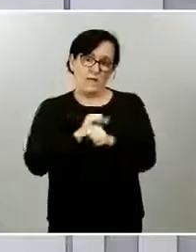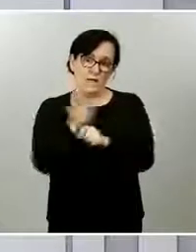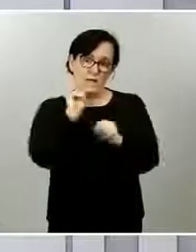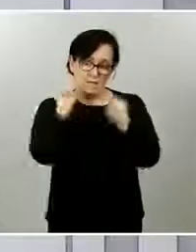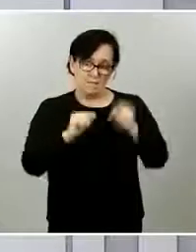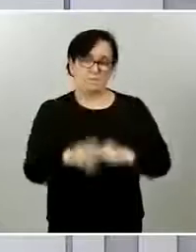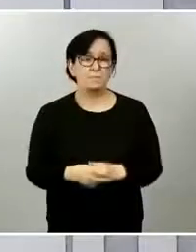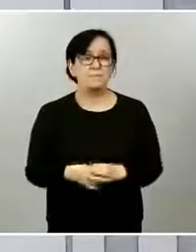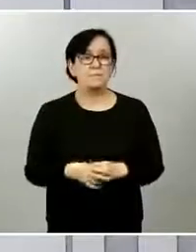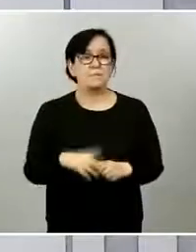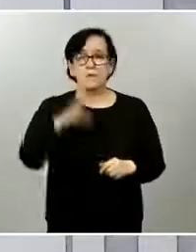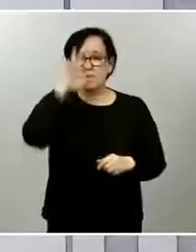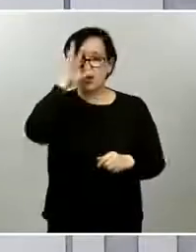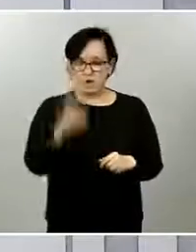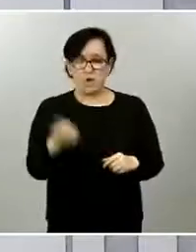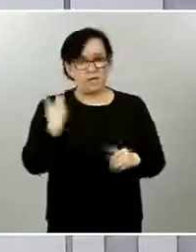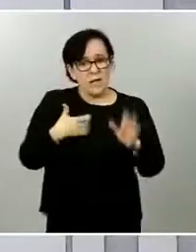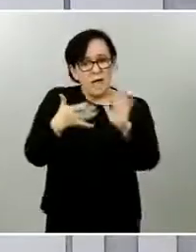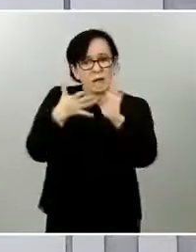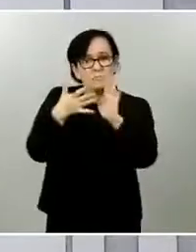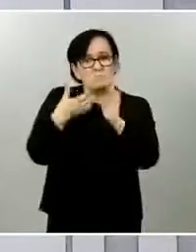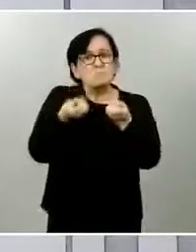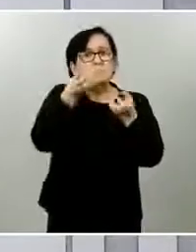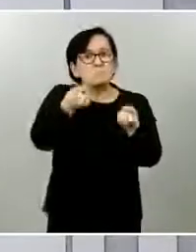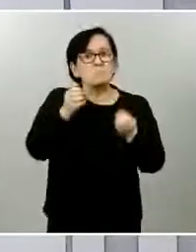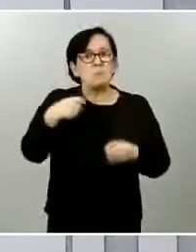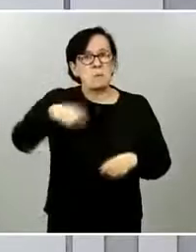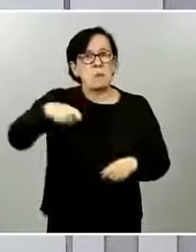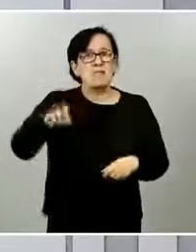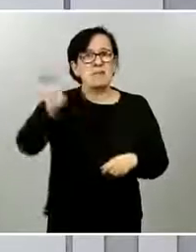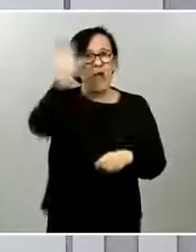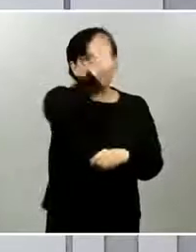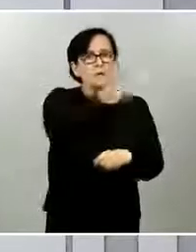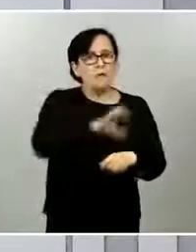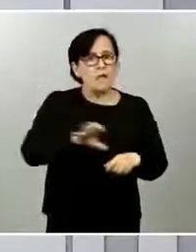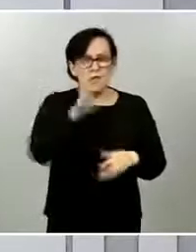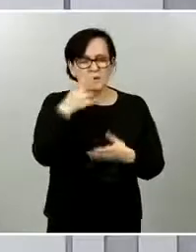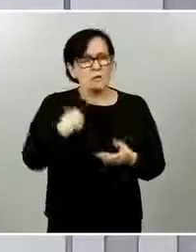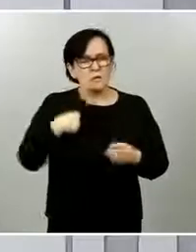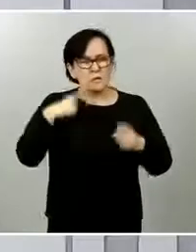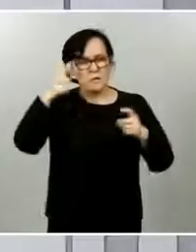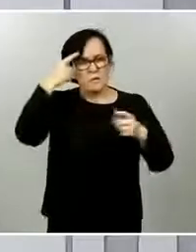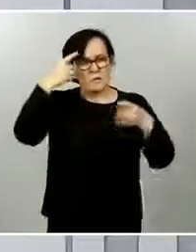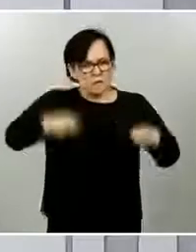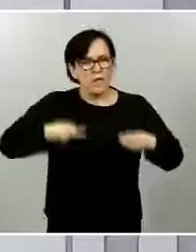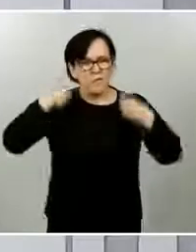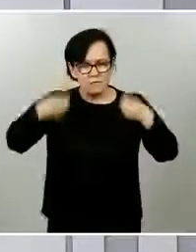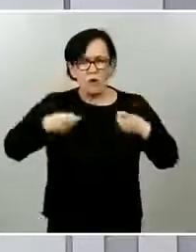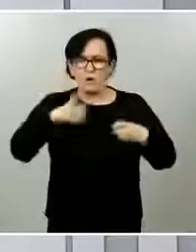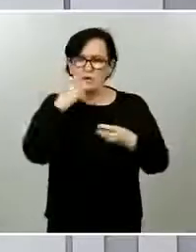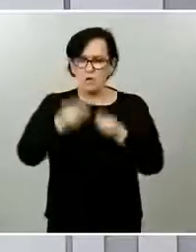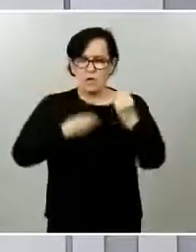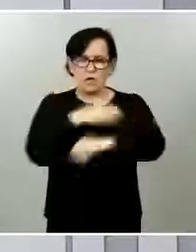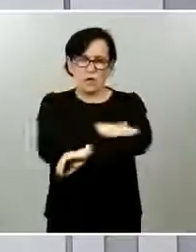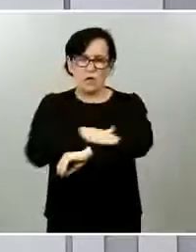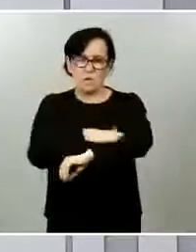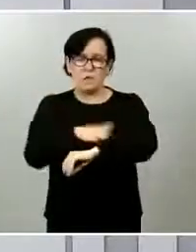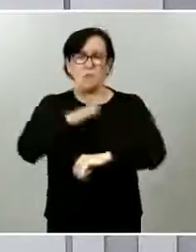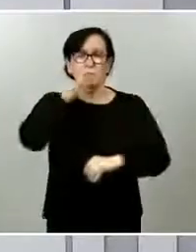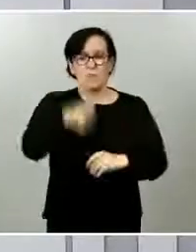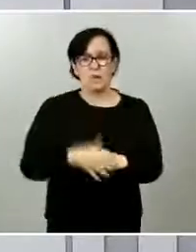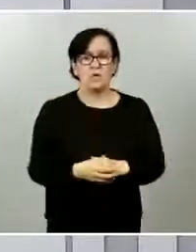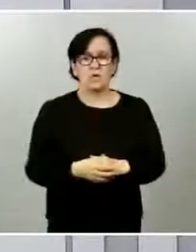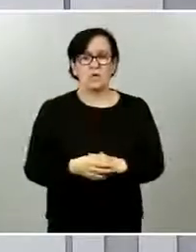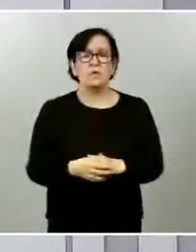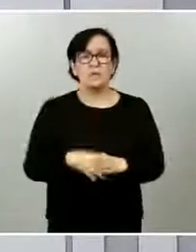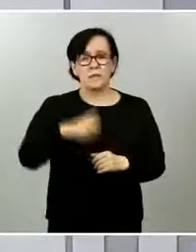de los territorios no se vean resentidas por el enorme impacto que ha tenido en la economía esta pandemia. Yo creo que